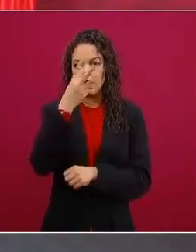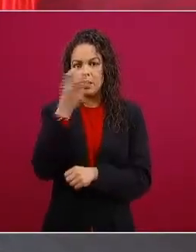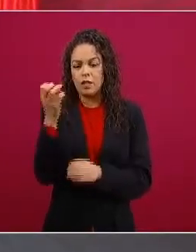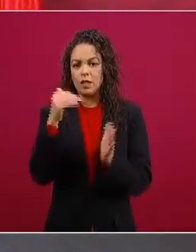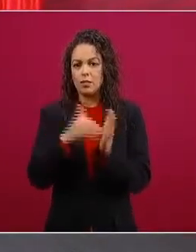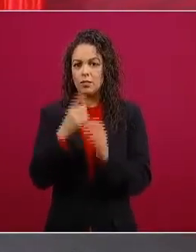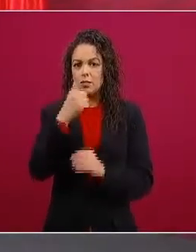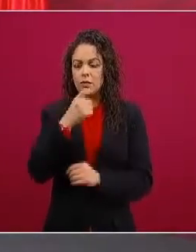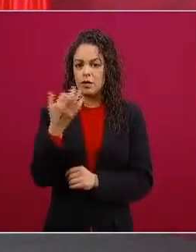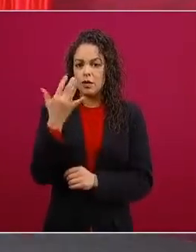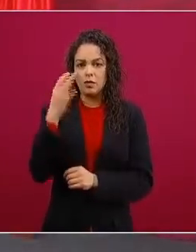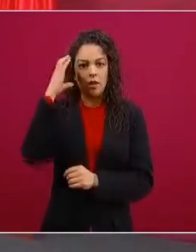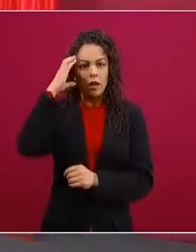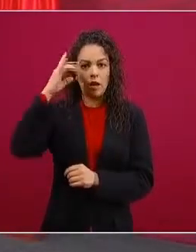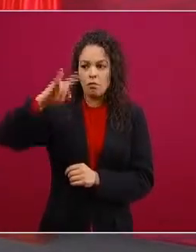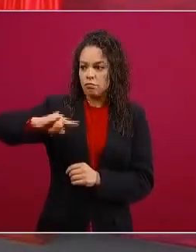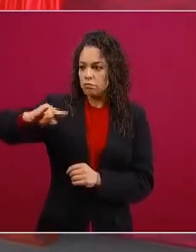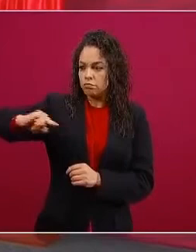camas